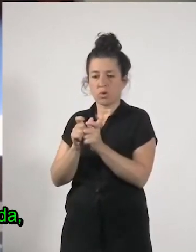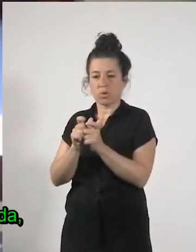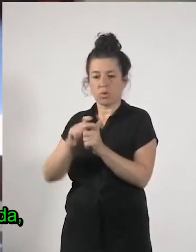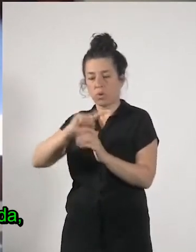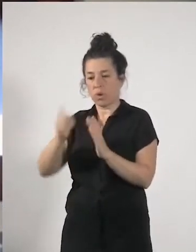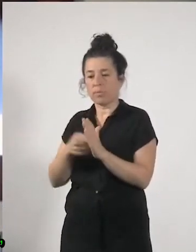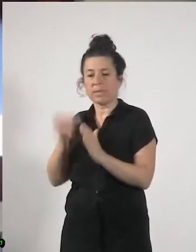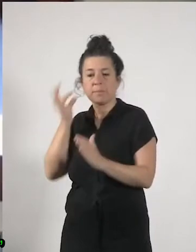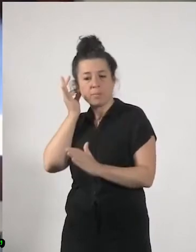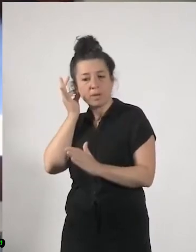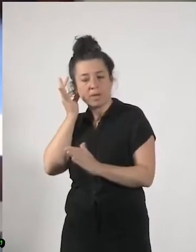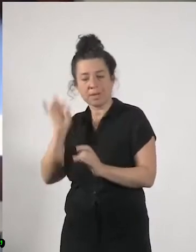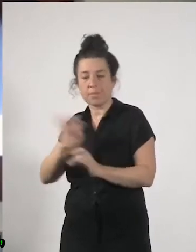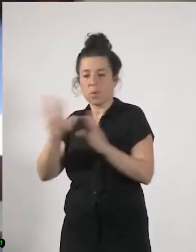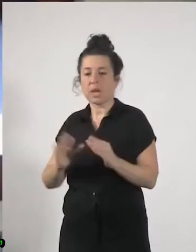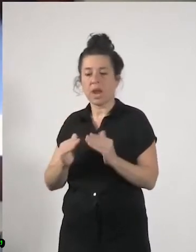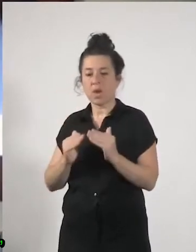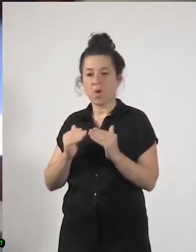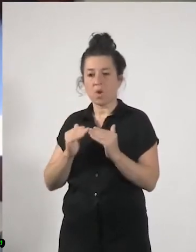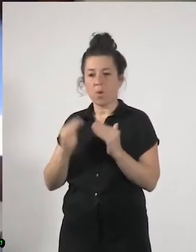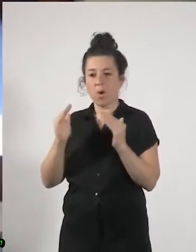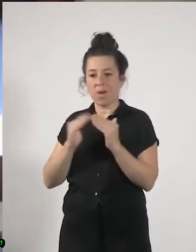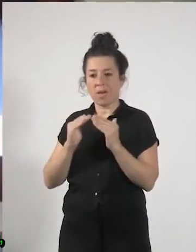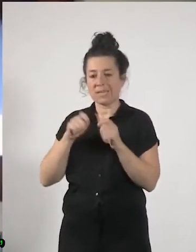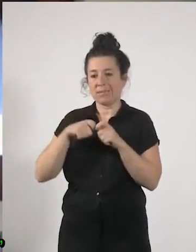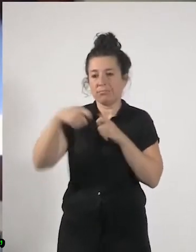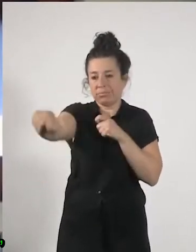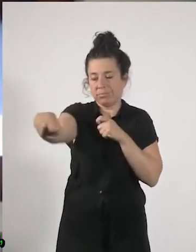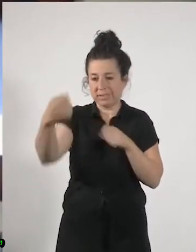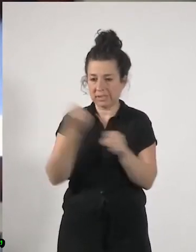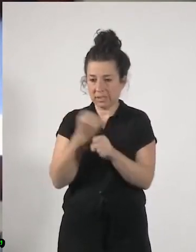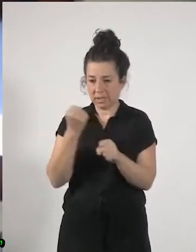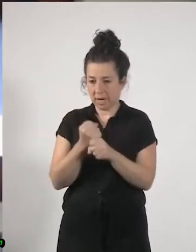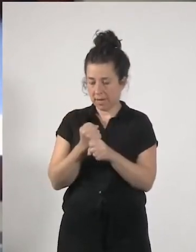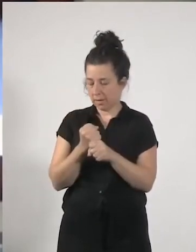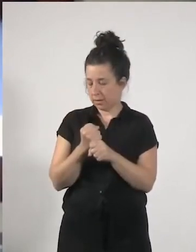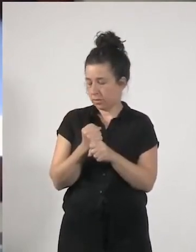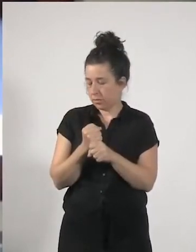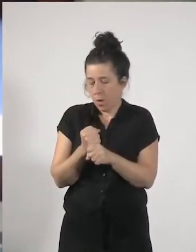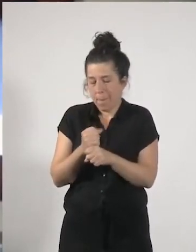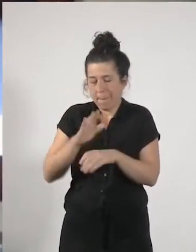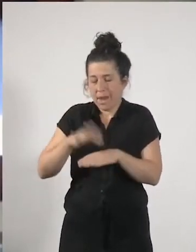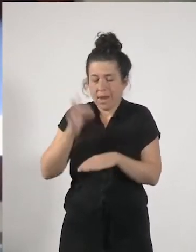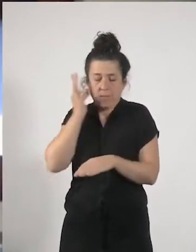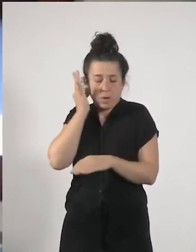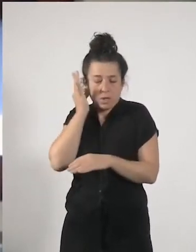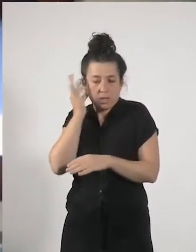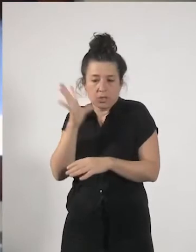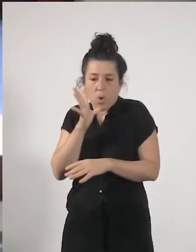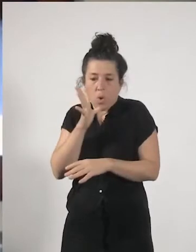el teletrabajo esto ha sido un infierno de las mujeres cuidando en casa como sabemos ¿no?